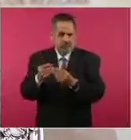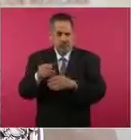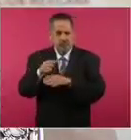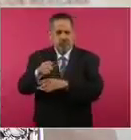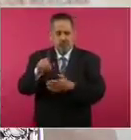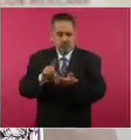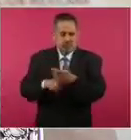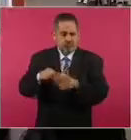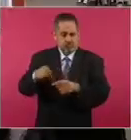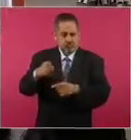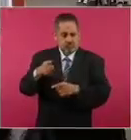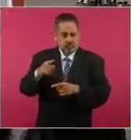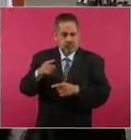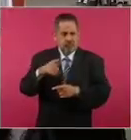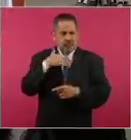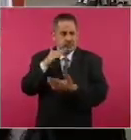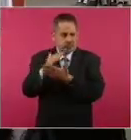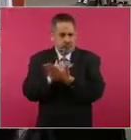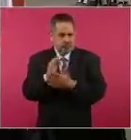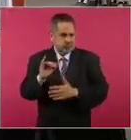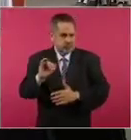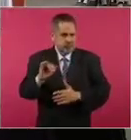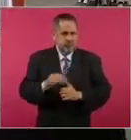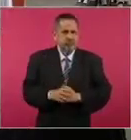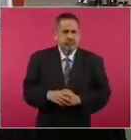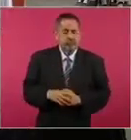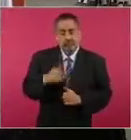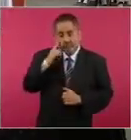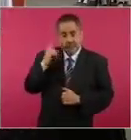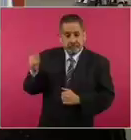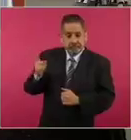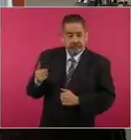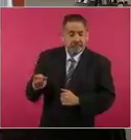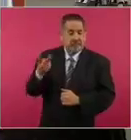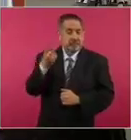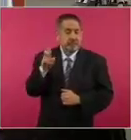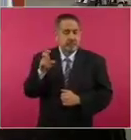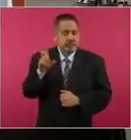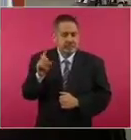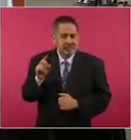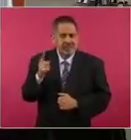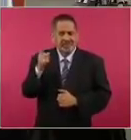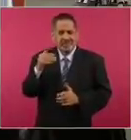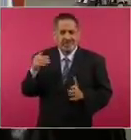231 mil.